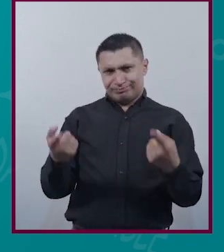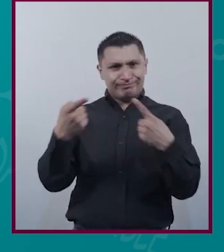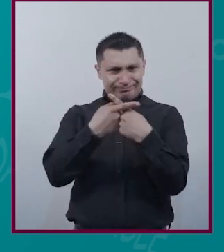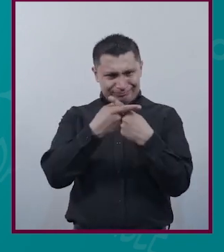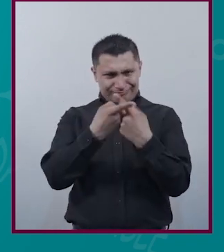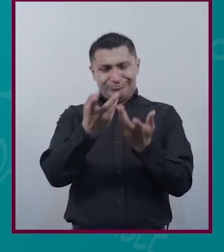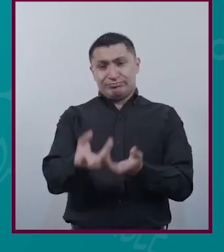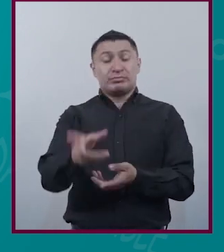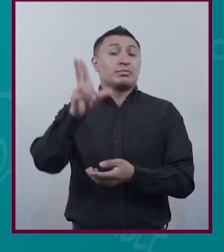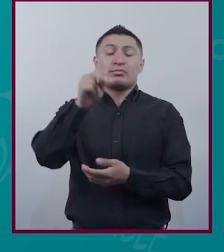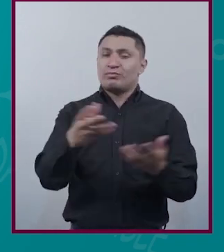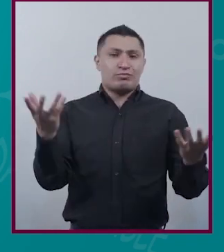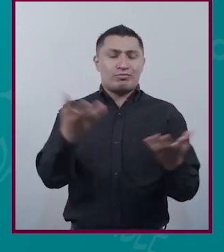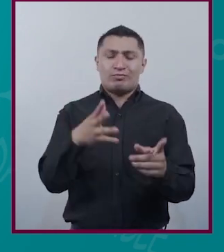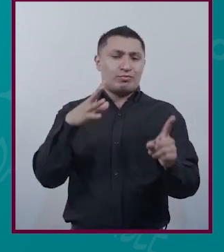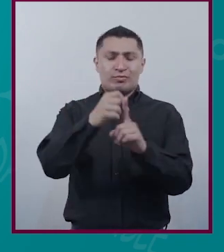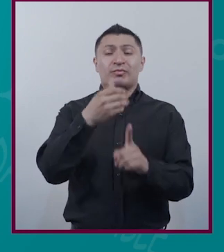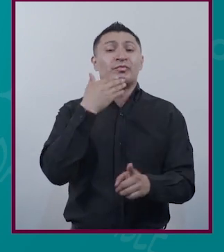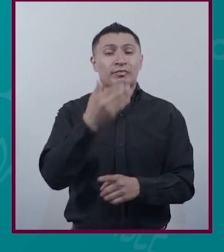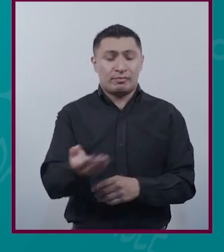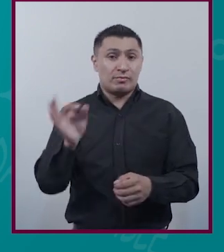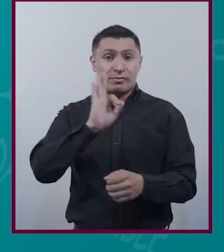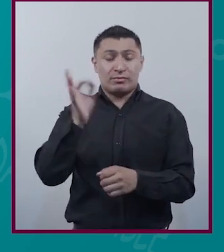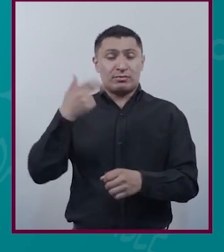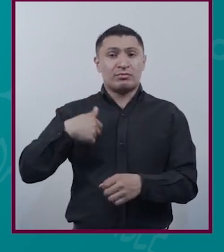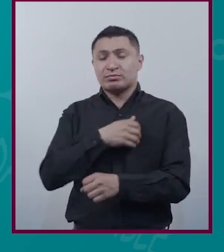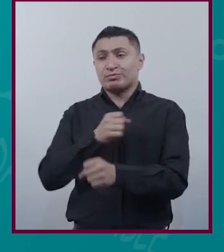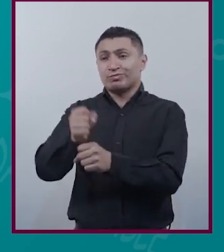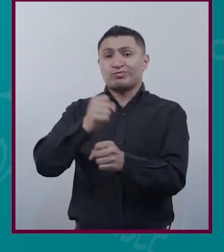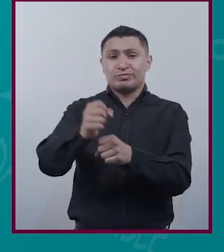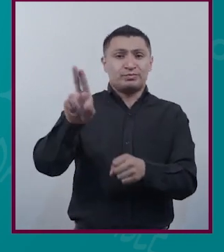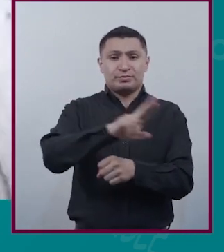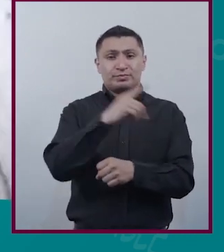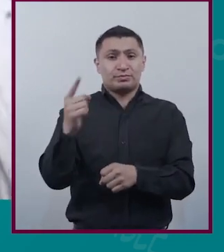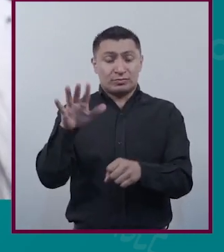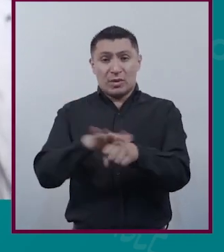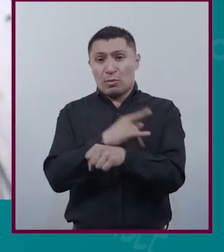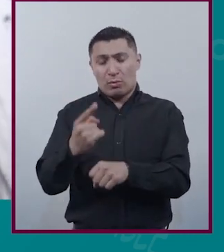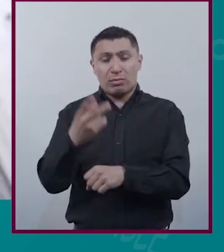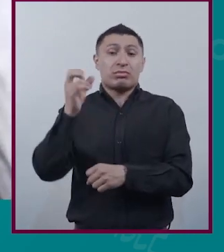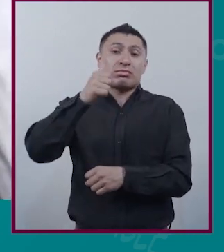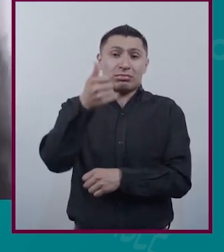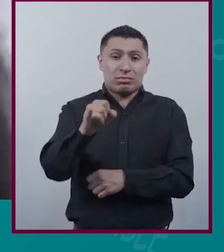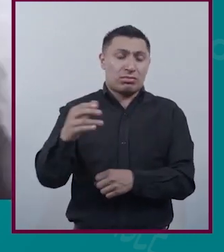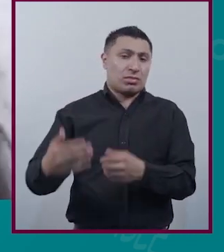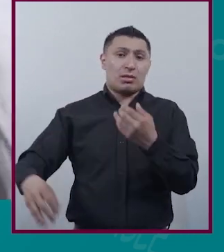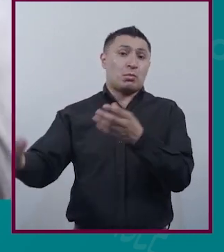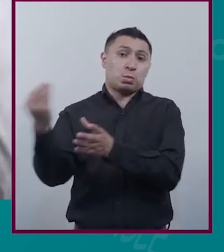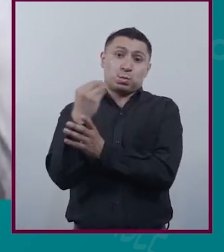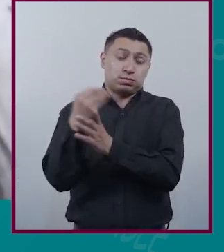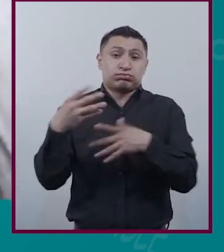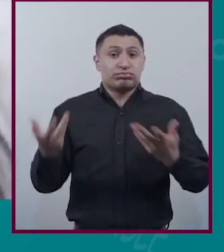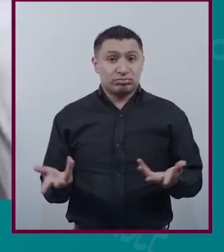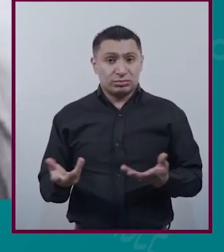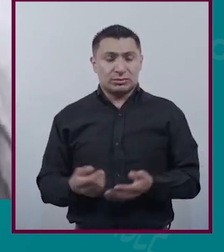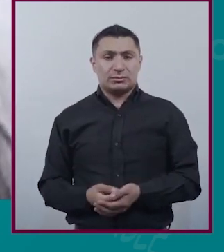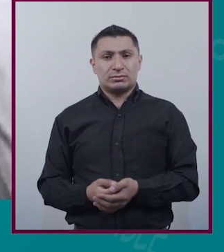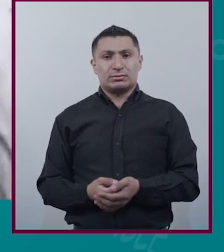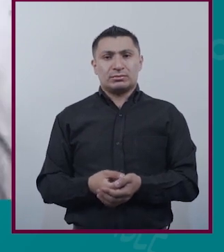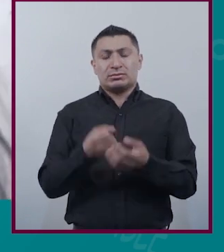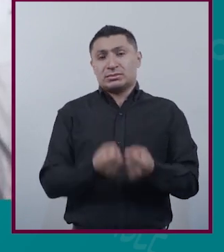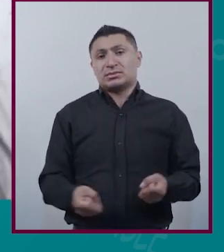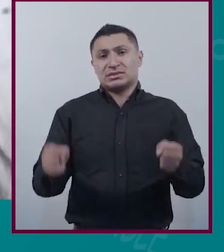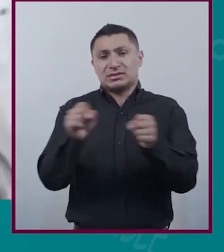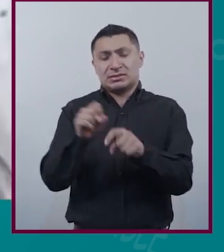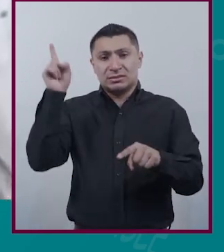lograr nada si hacemos desastre Porque así simplemente nadie nos toma en cuenta Nuestra sociedad necesita erradicar el acoso,